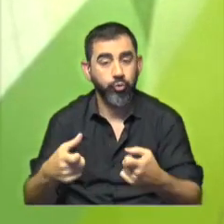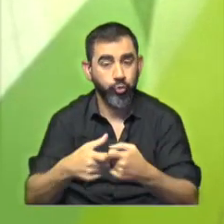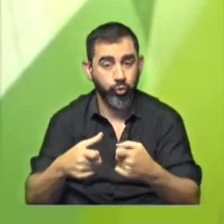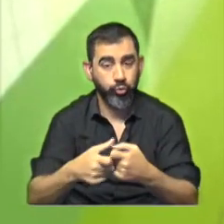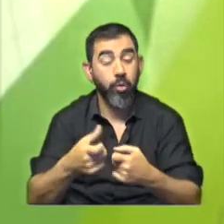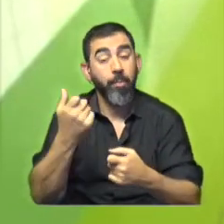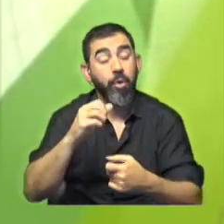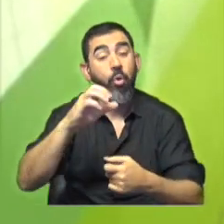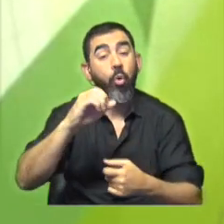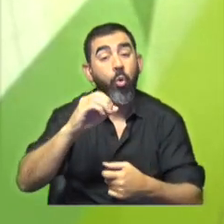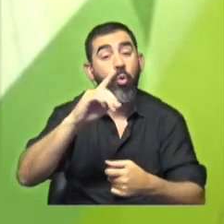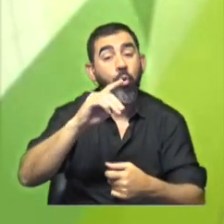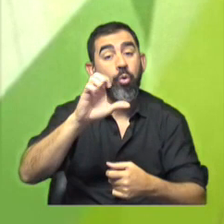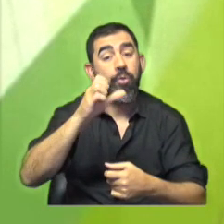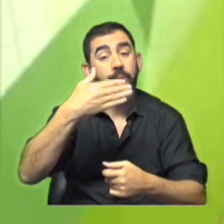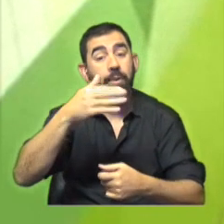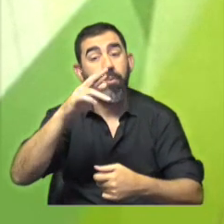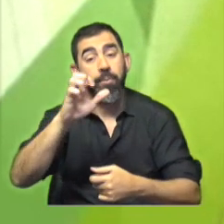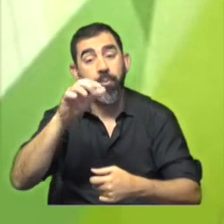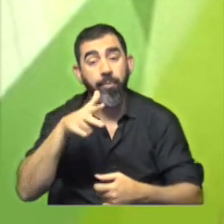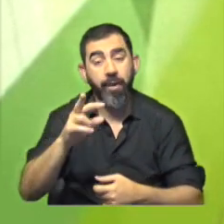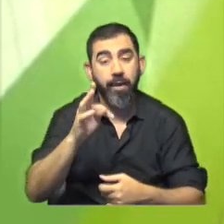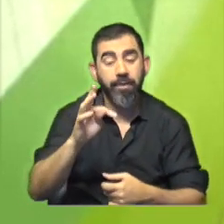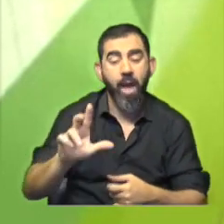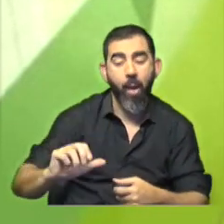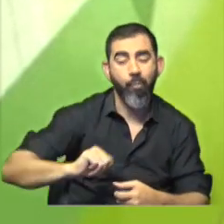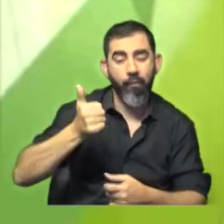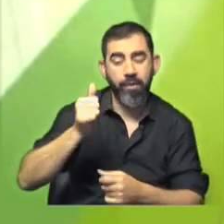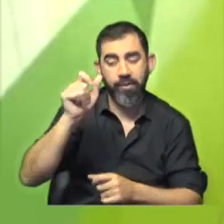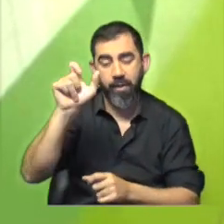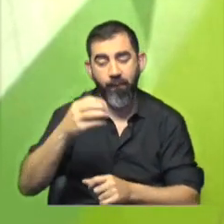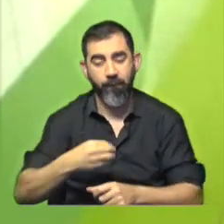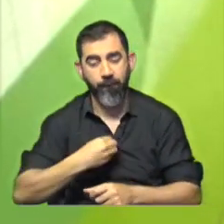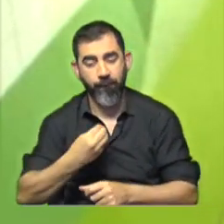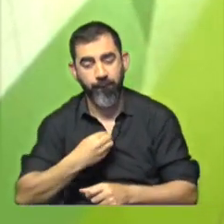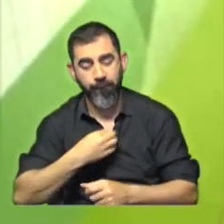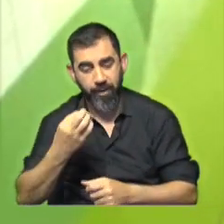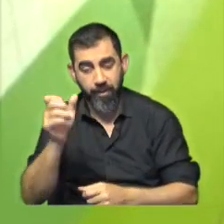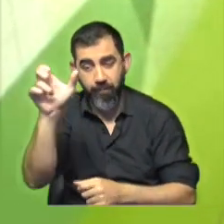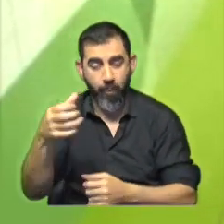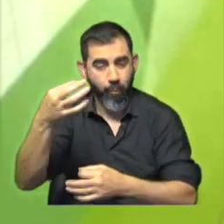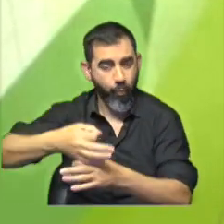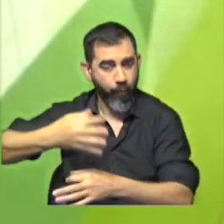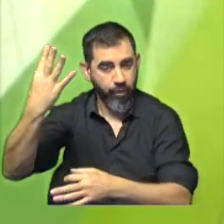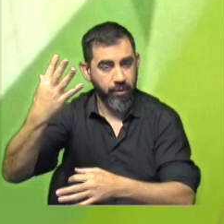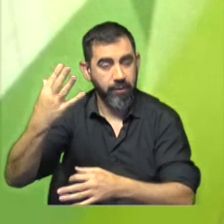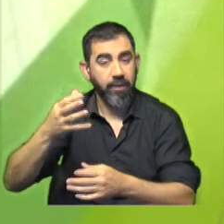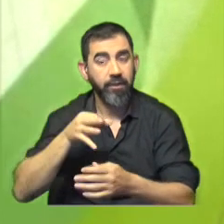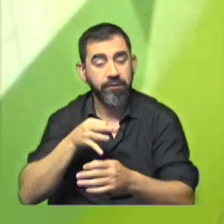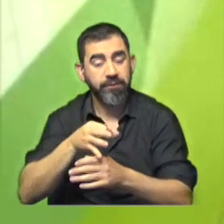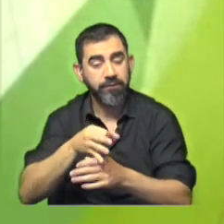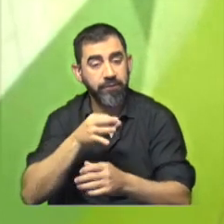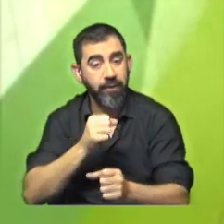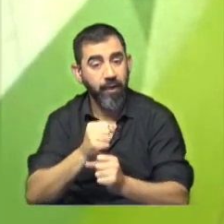Odebrecht se aprovechó de la buena fe de profesionales como Maya, que le prestaron servicios,